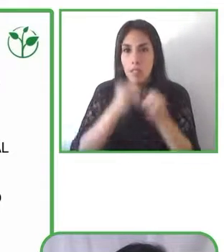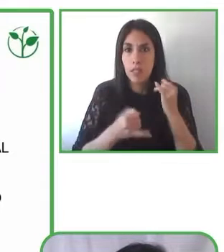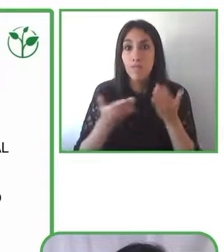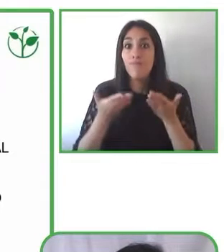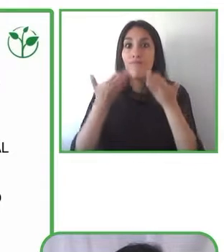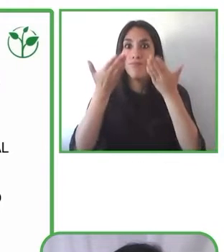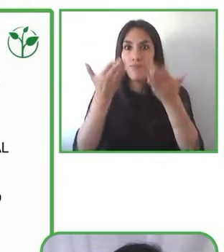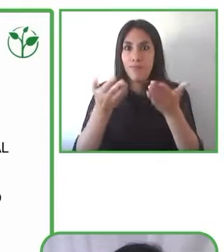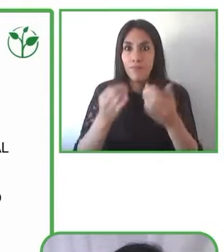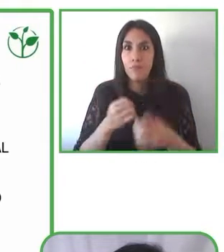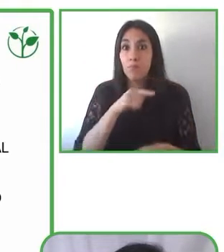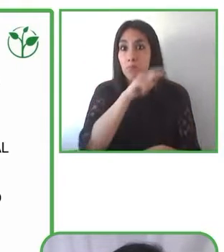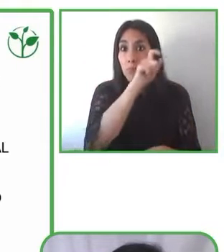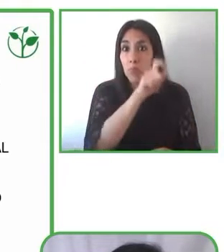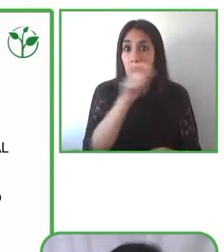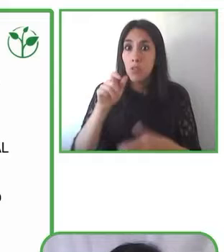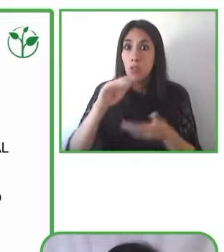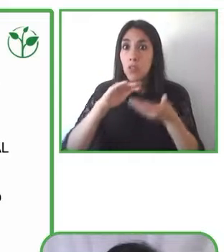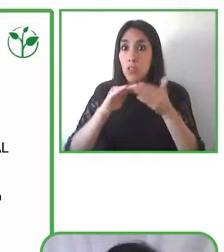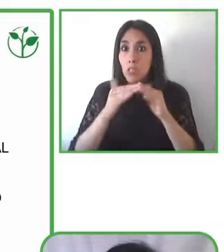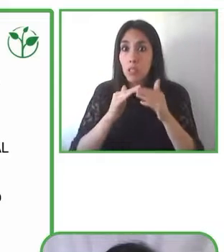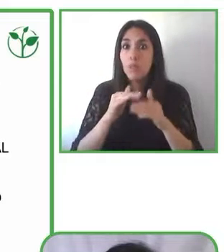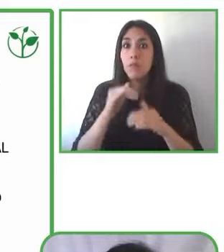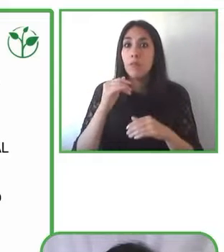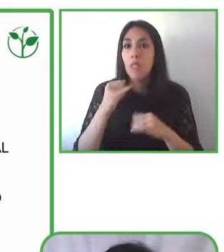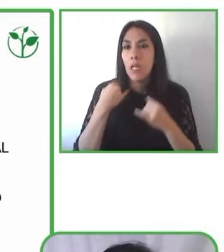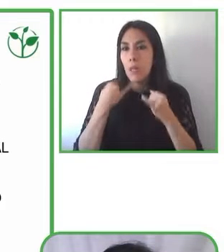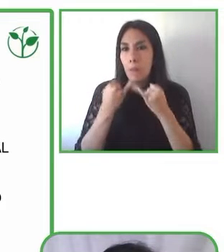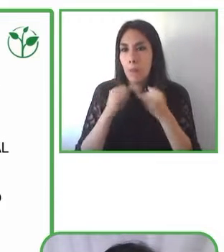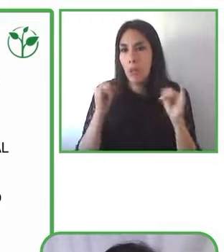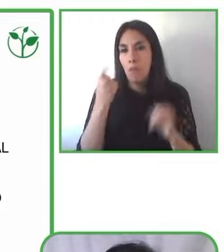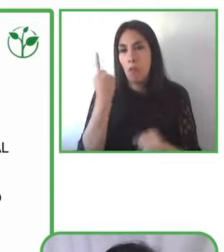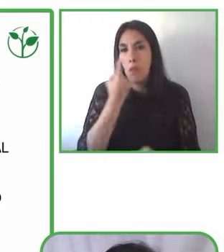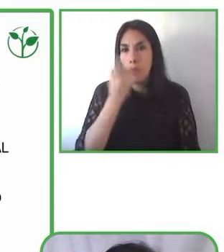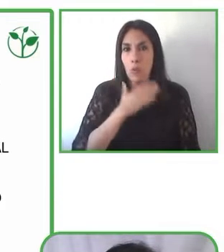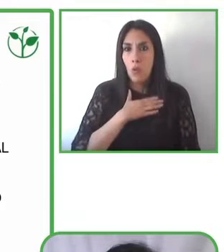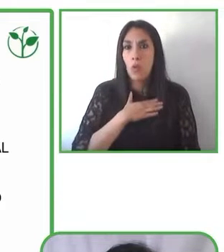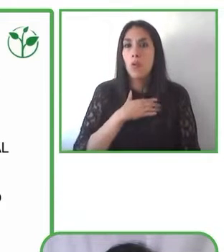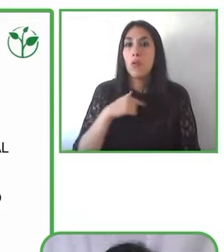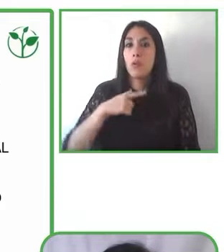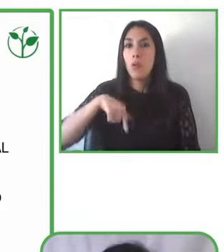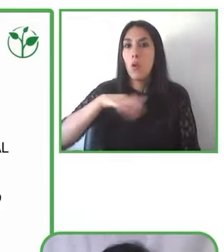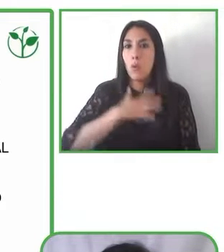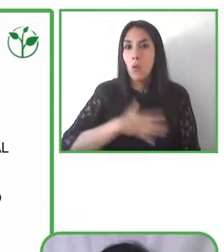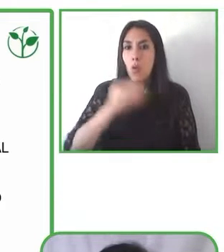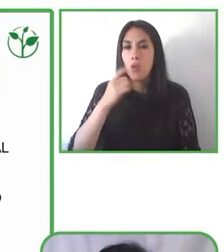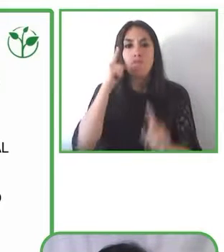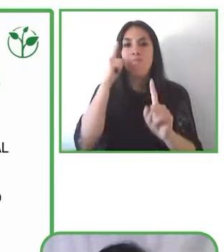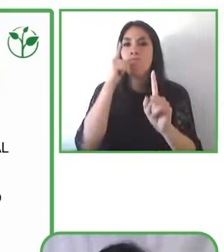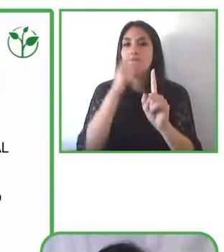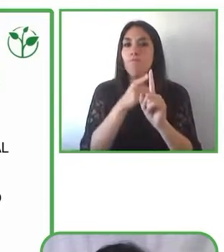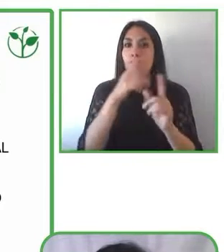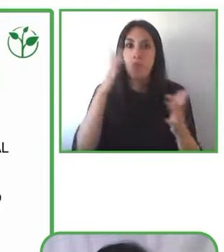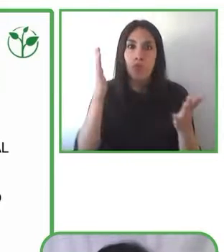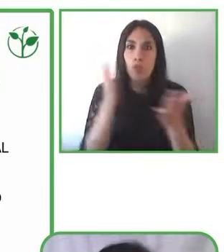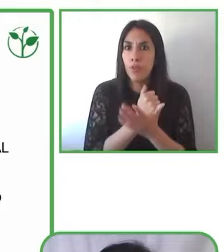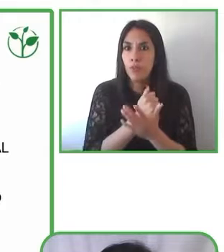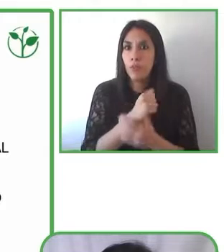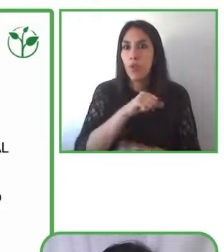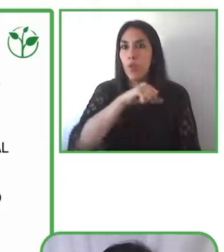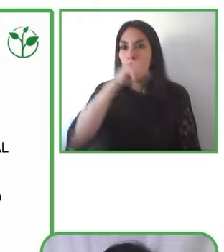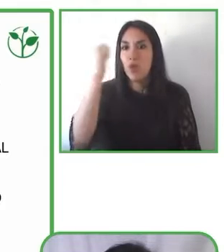autonomía de la cual estamos buscando. Por otro lado, también invitamos a personas con